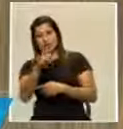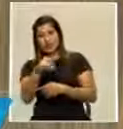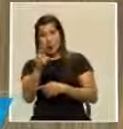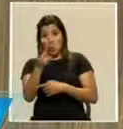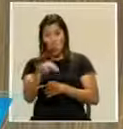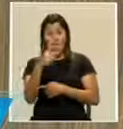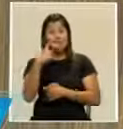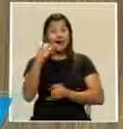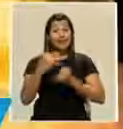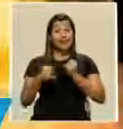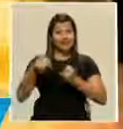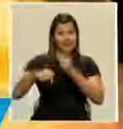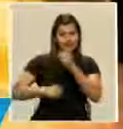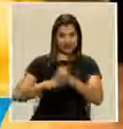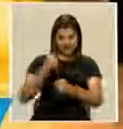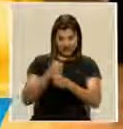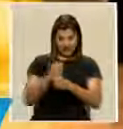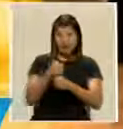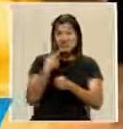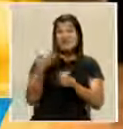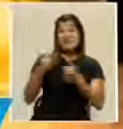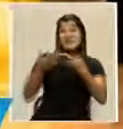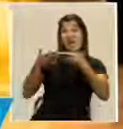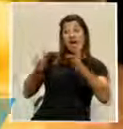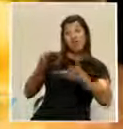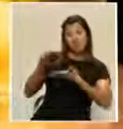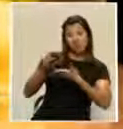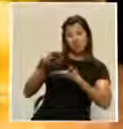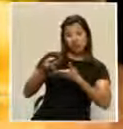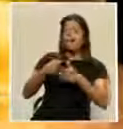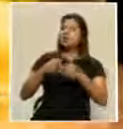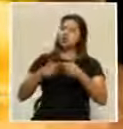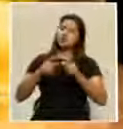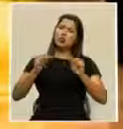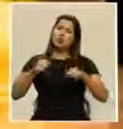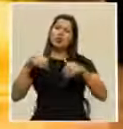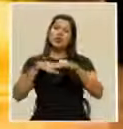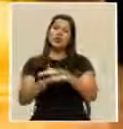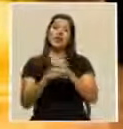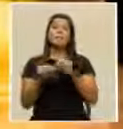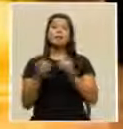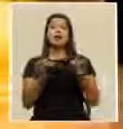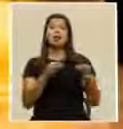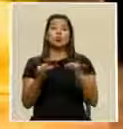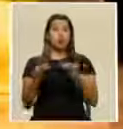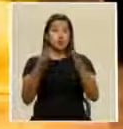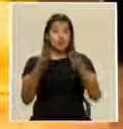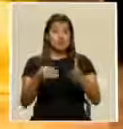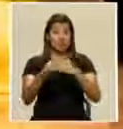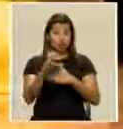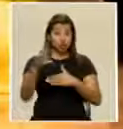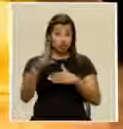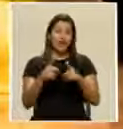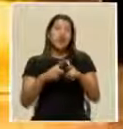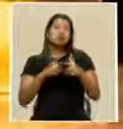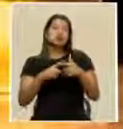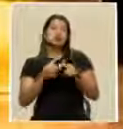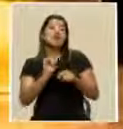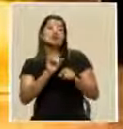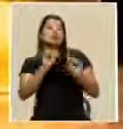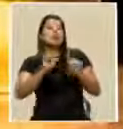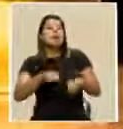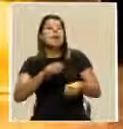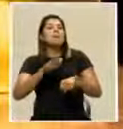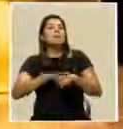señaló que al darse una apertura de fronteras, se da la posibilidad de mayor turismo en el país y esto podría brindar un poco más de estabilidad.